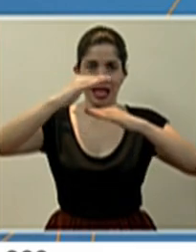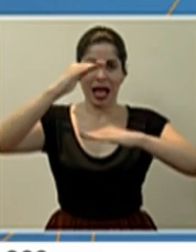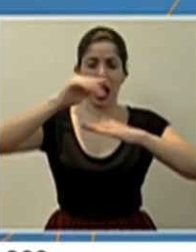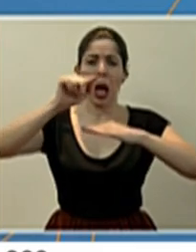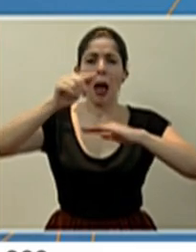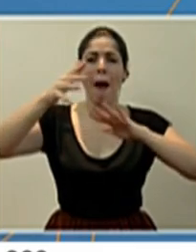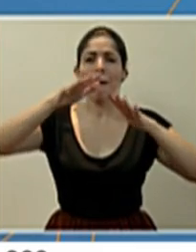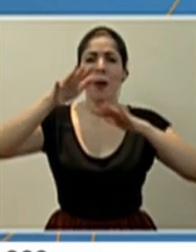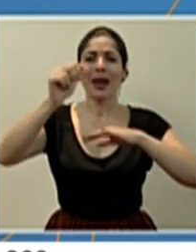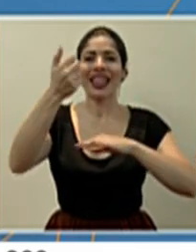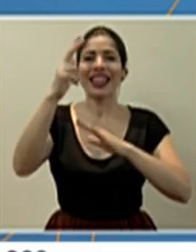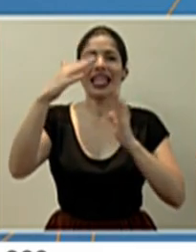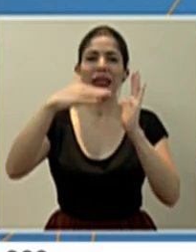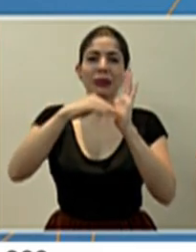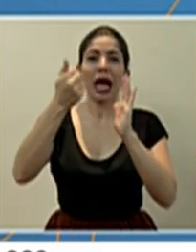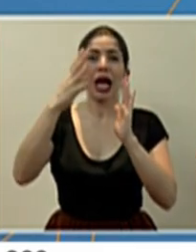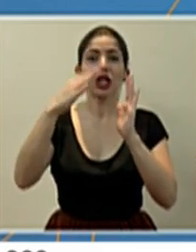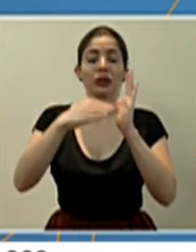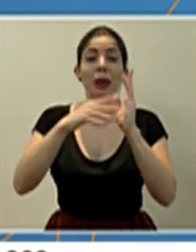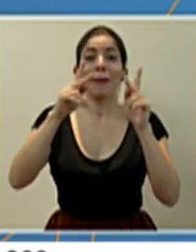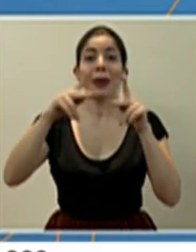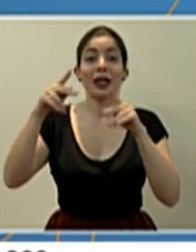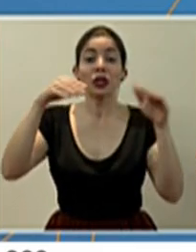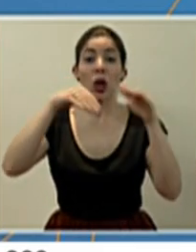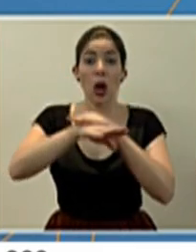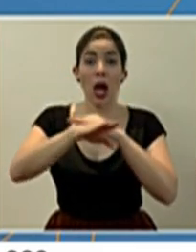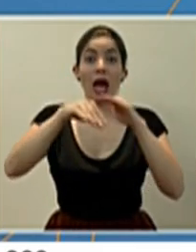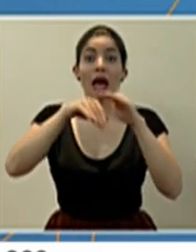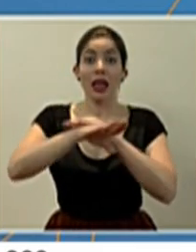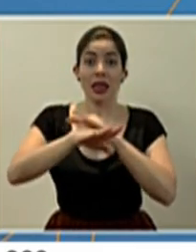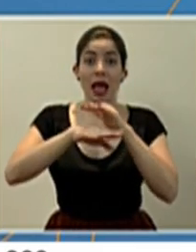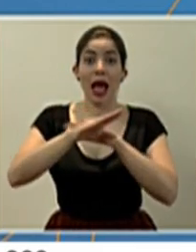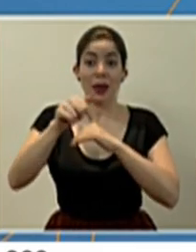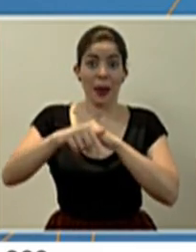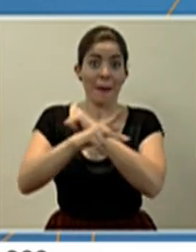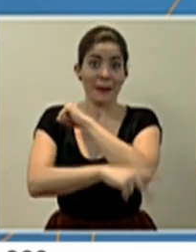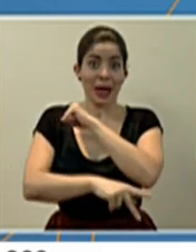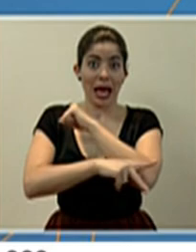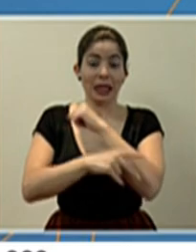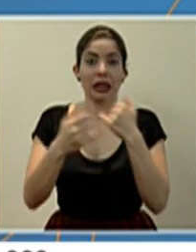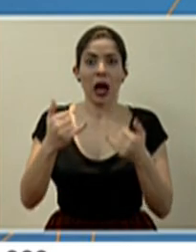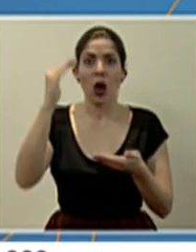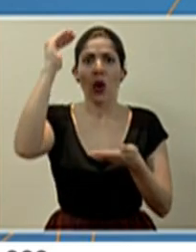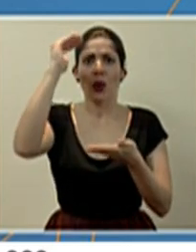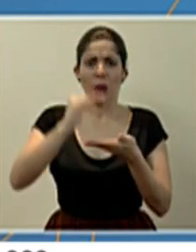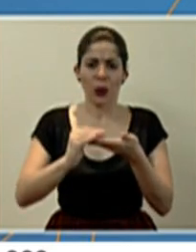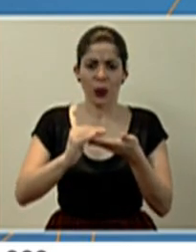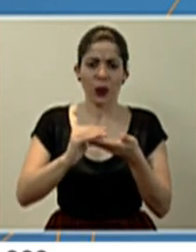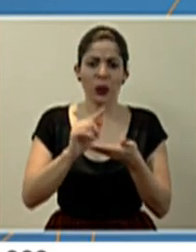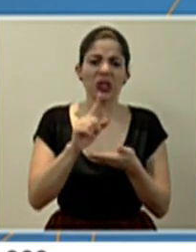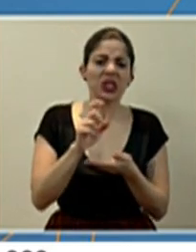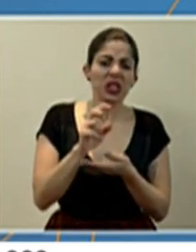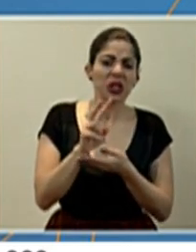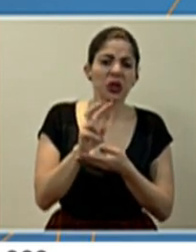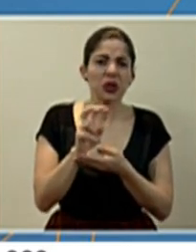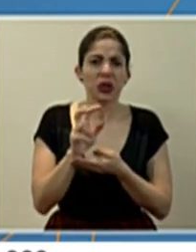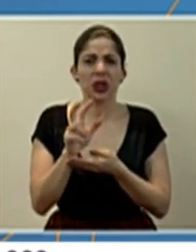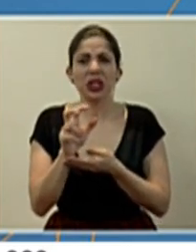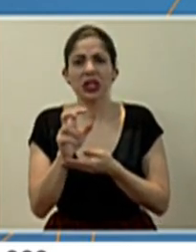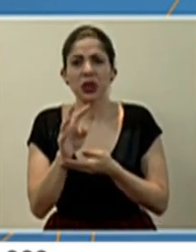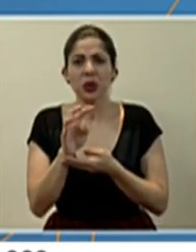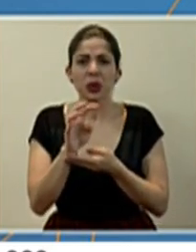aproximado los 13 mil, 14 mil personas ingresando al país y hemos bajado a sumas ya de 100, 200, 300,